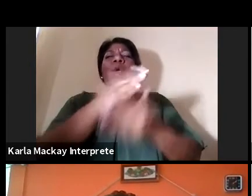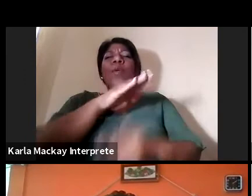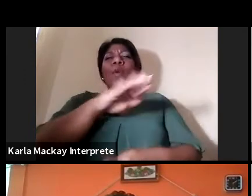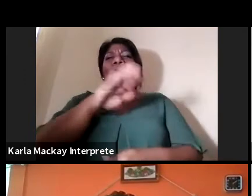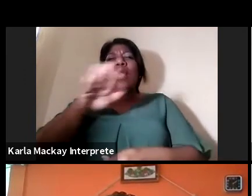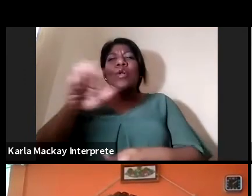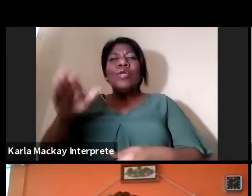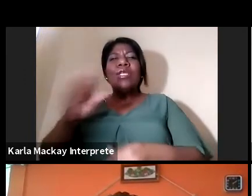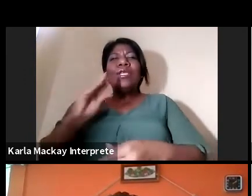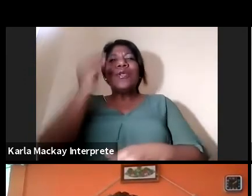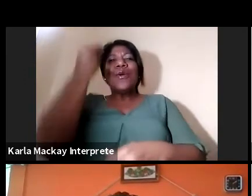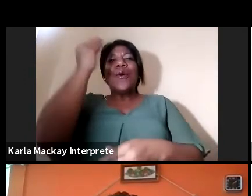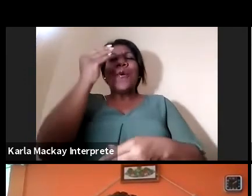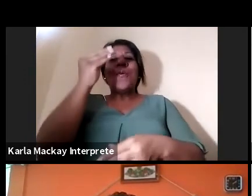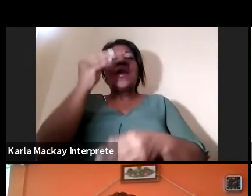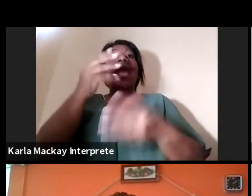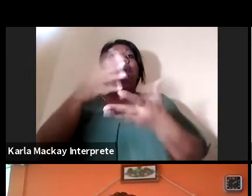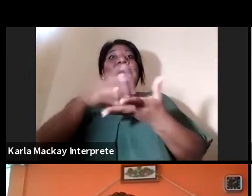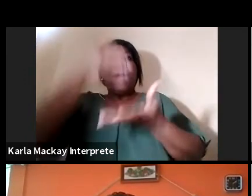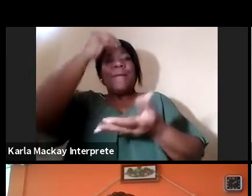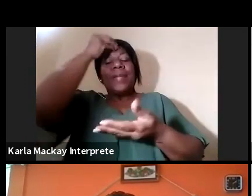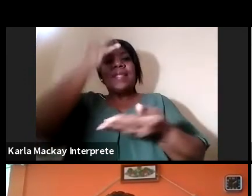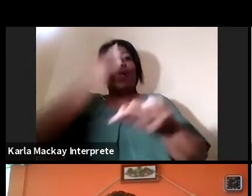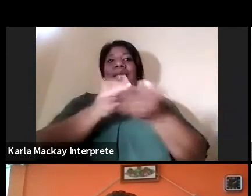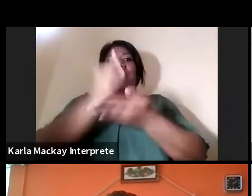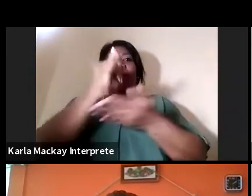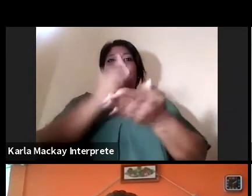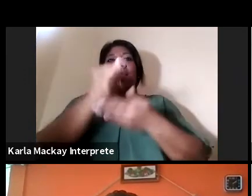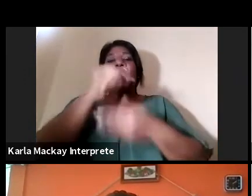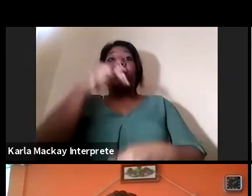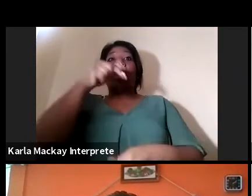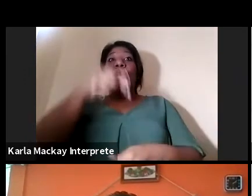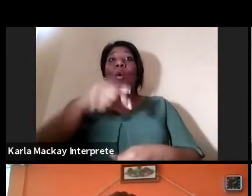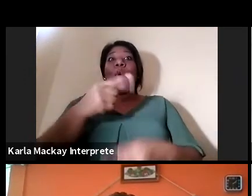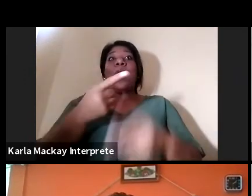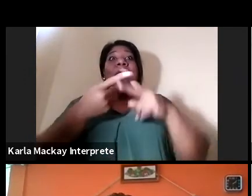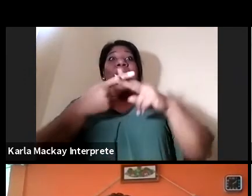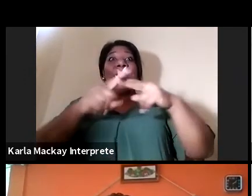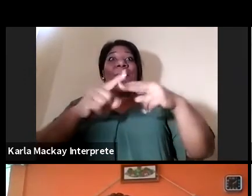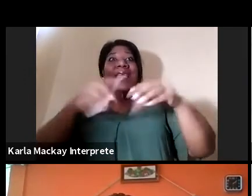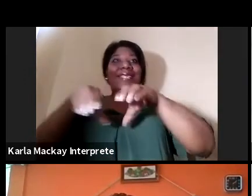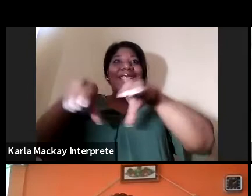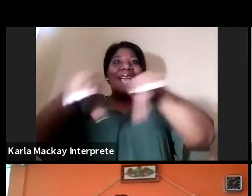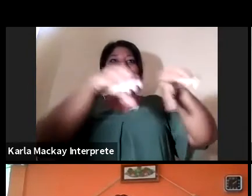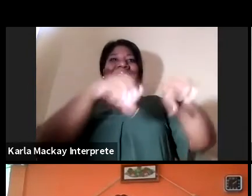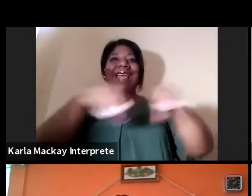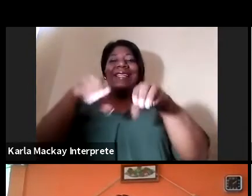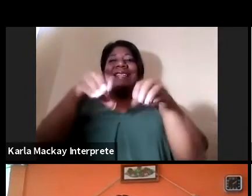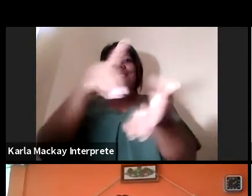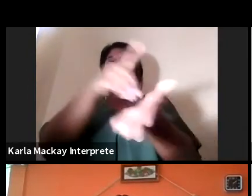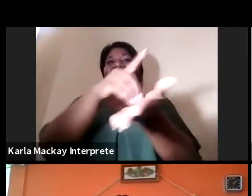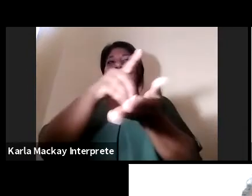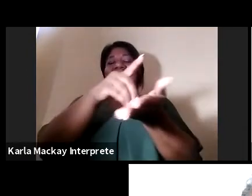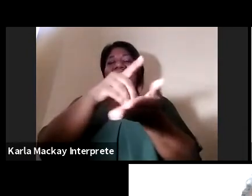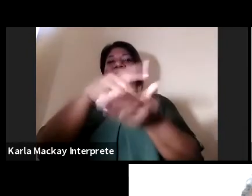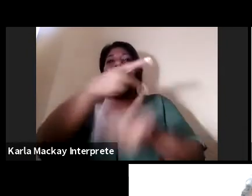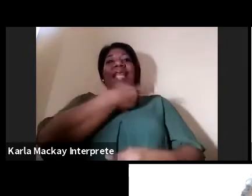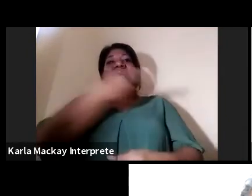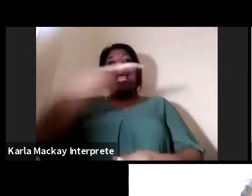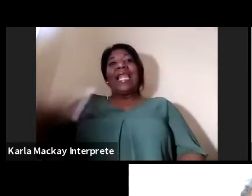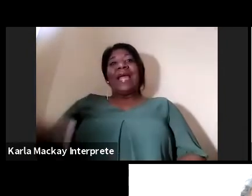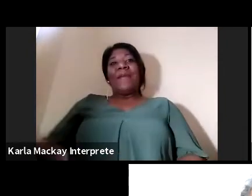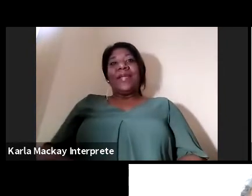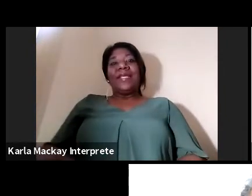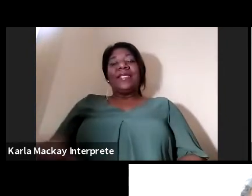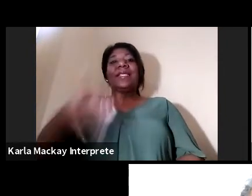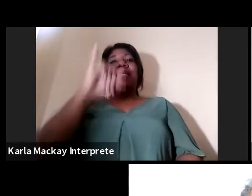pasarle la palabra a nuestra presidenta de la red Inca actual del periodo 2021 a la